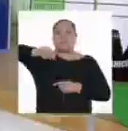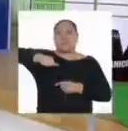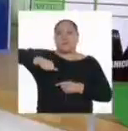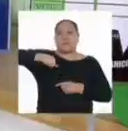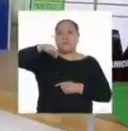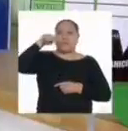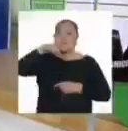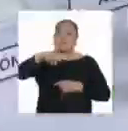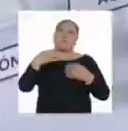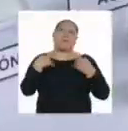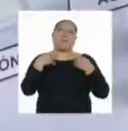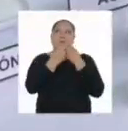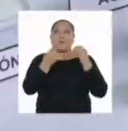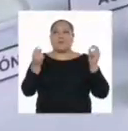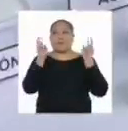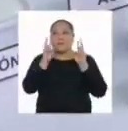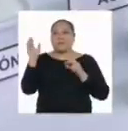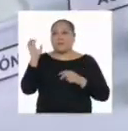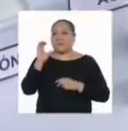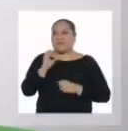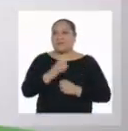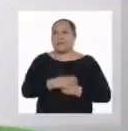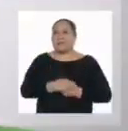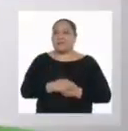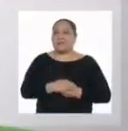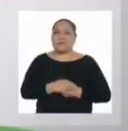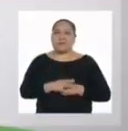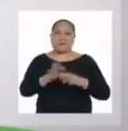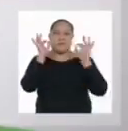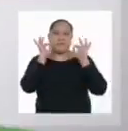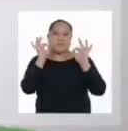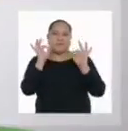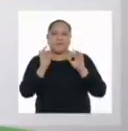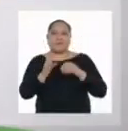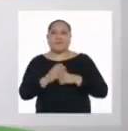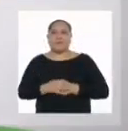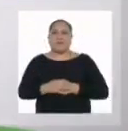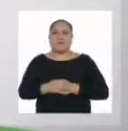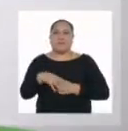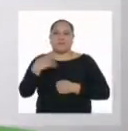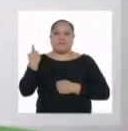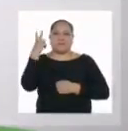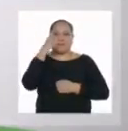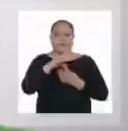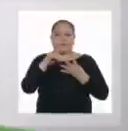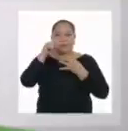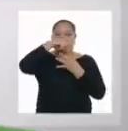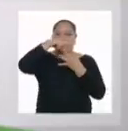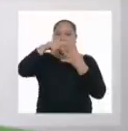¡Ese fijo tiene harta vitamina C! ¡Perfecto! Vayamos con esos cuatro alimentos.